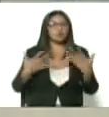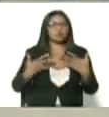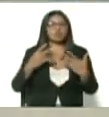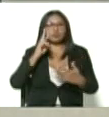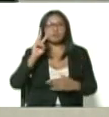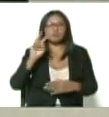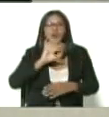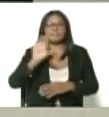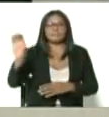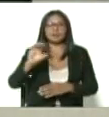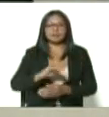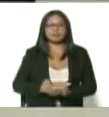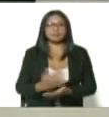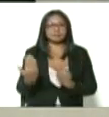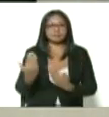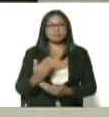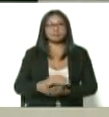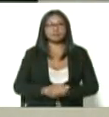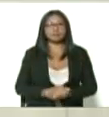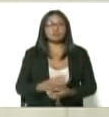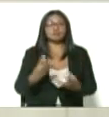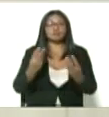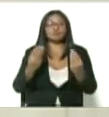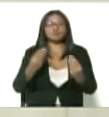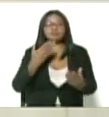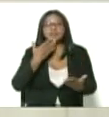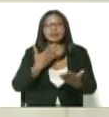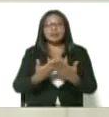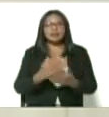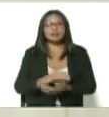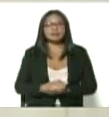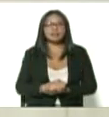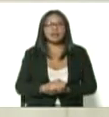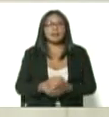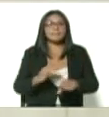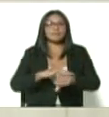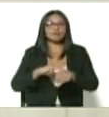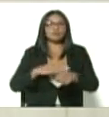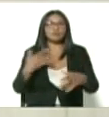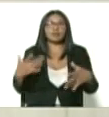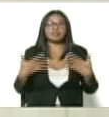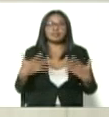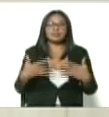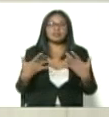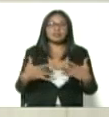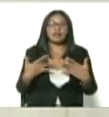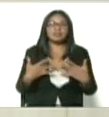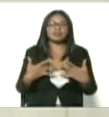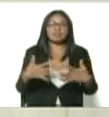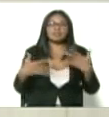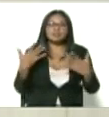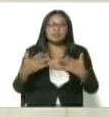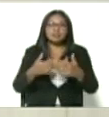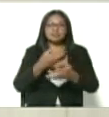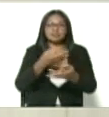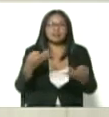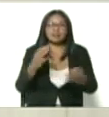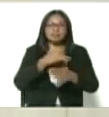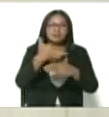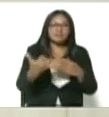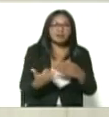nuestro país adelante muchísimas gracias ministro una actividad muy bien coordinada y muy bien